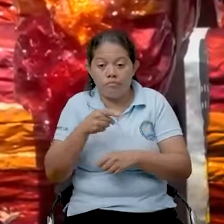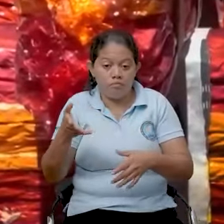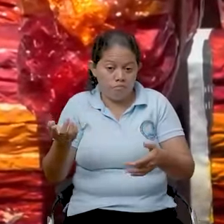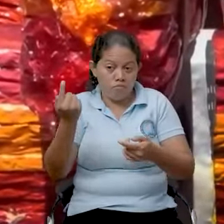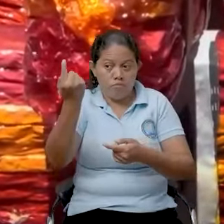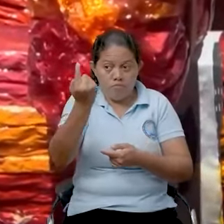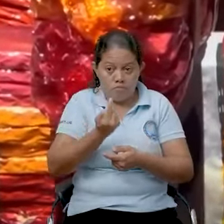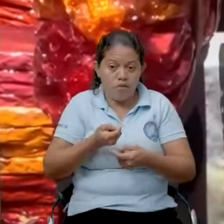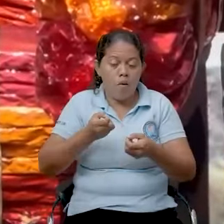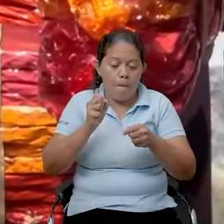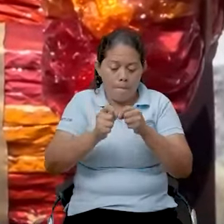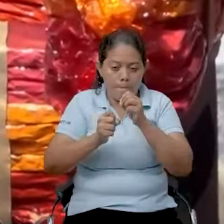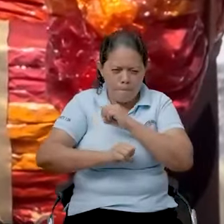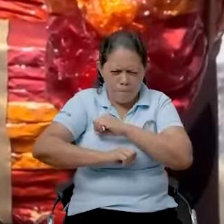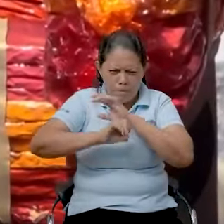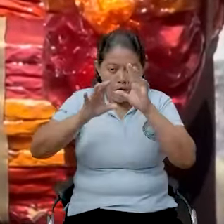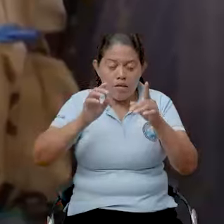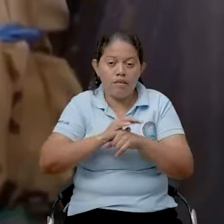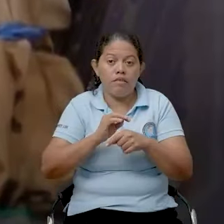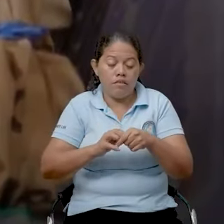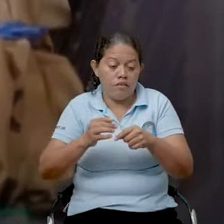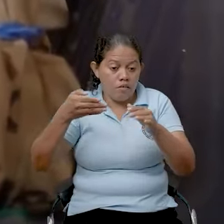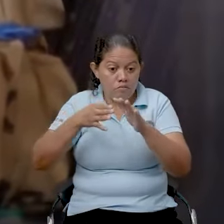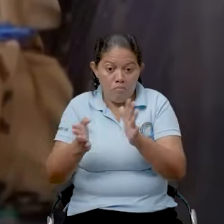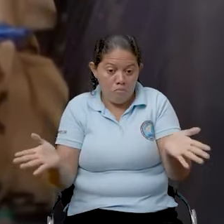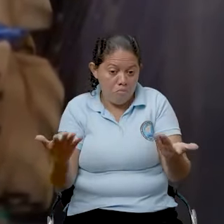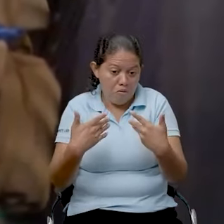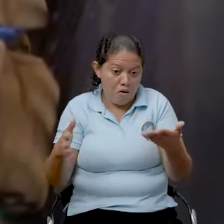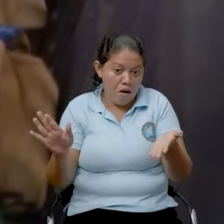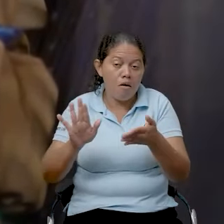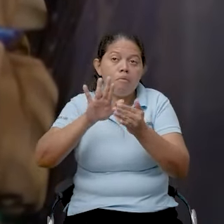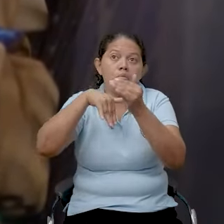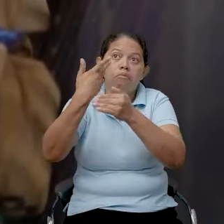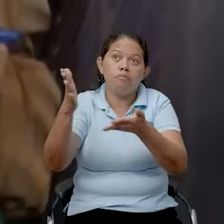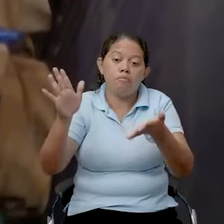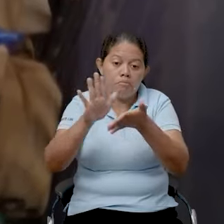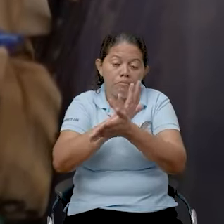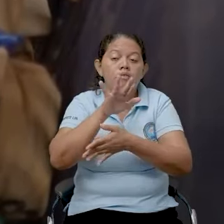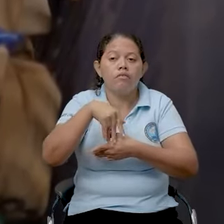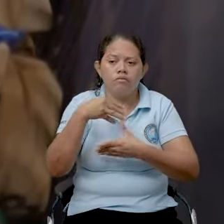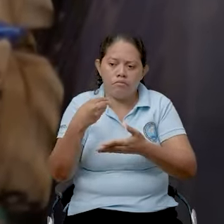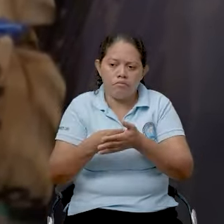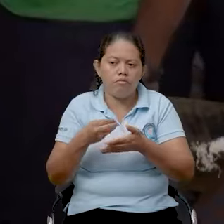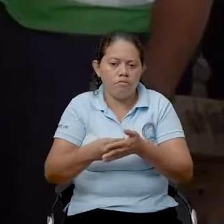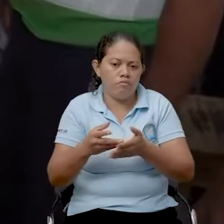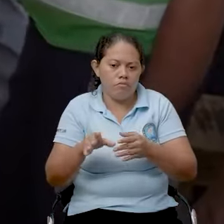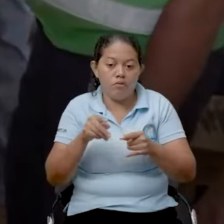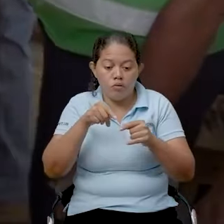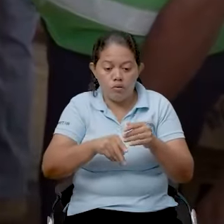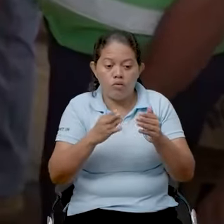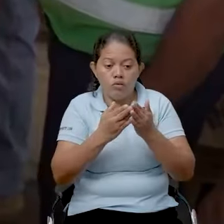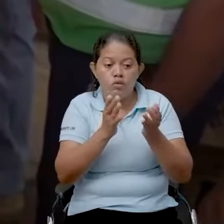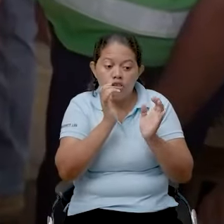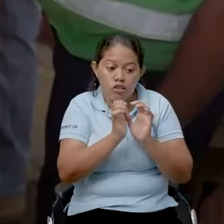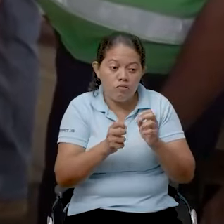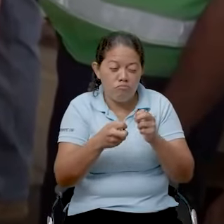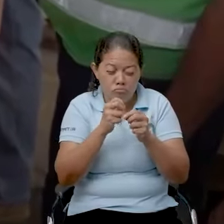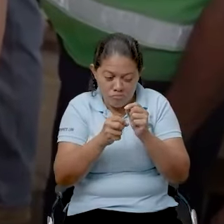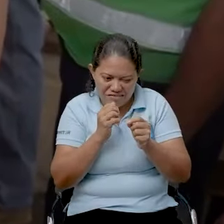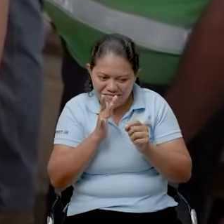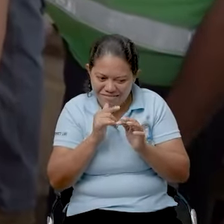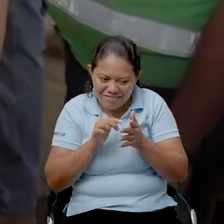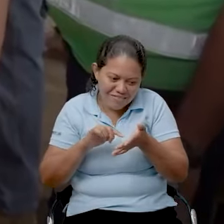Ellos llevan el juego pirotécnico, lo revientan, se les terminó y vienen al siguiente día, así van a hacer. Así nos ponen, pues, nos ponen a un niño que